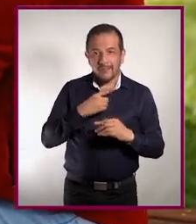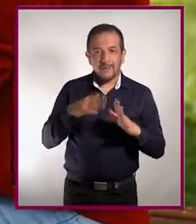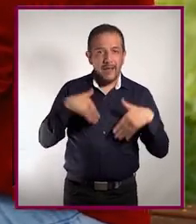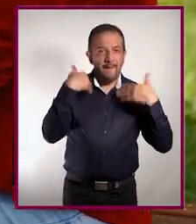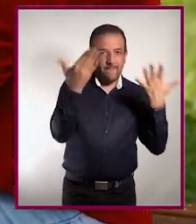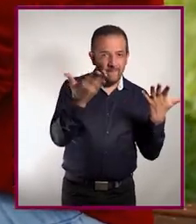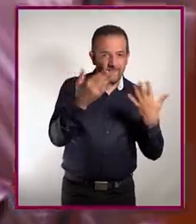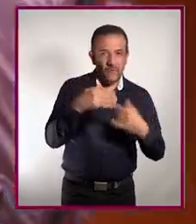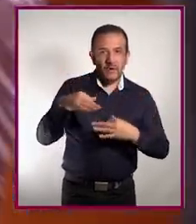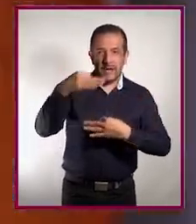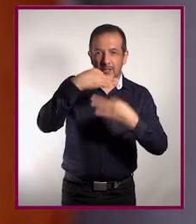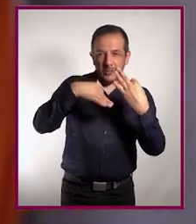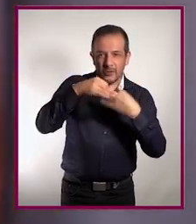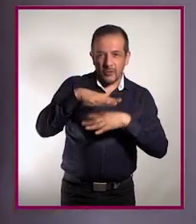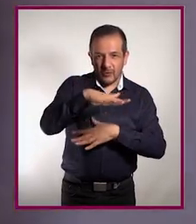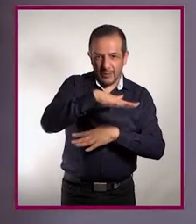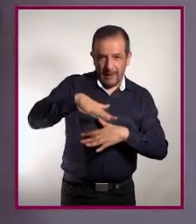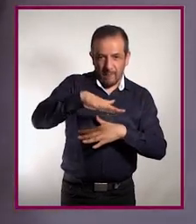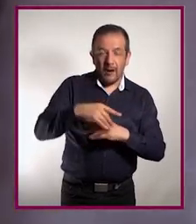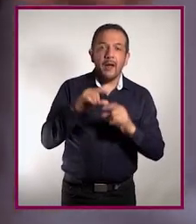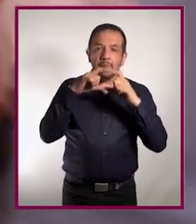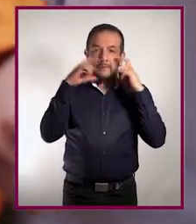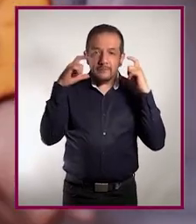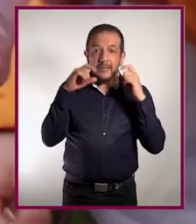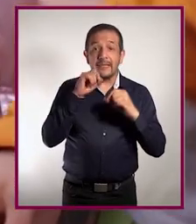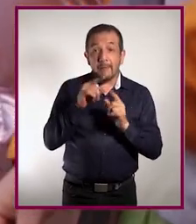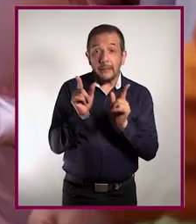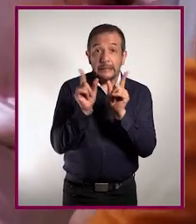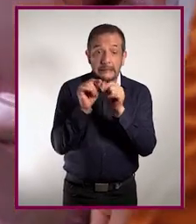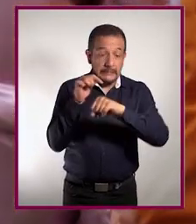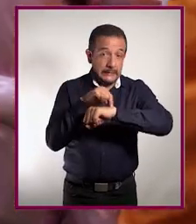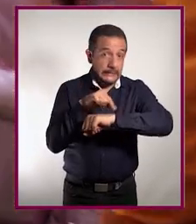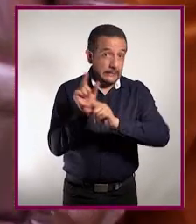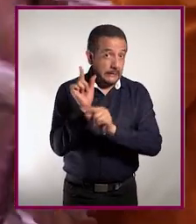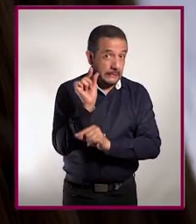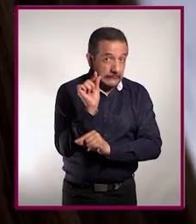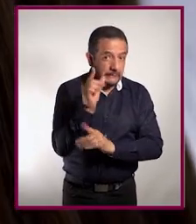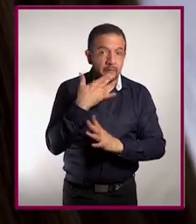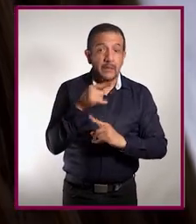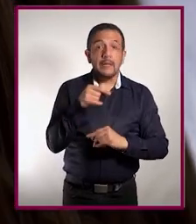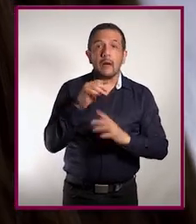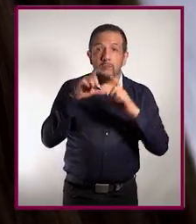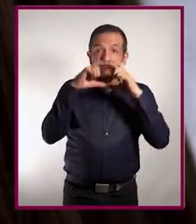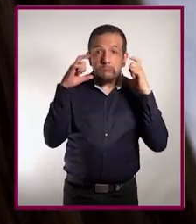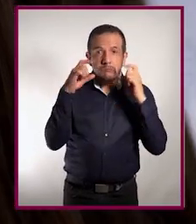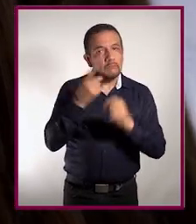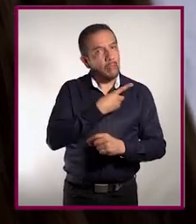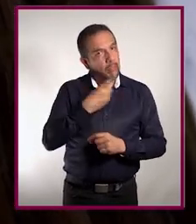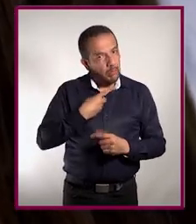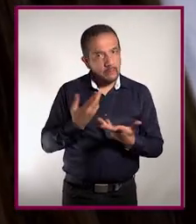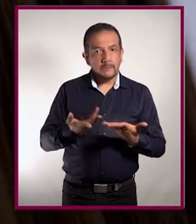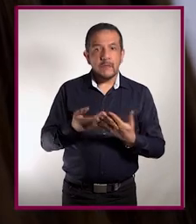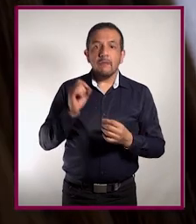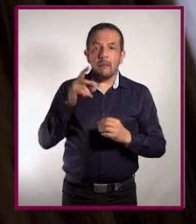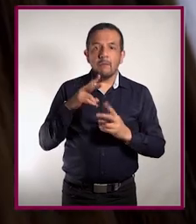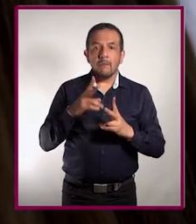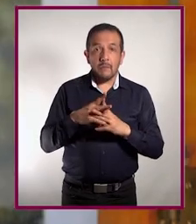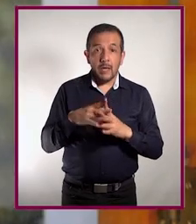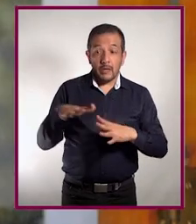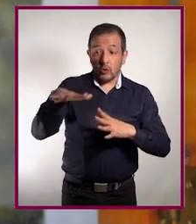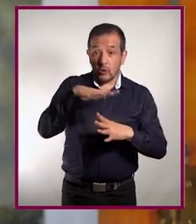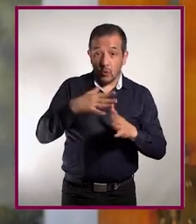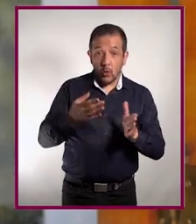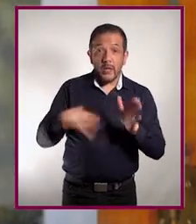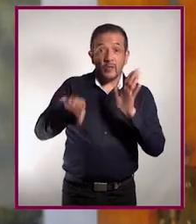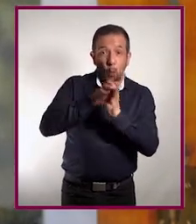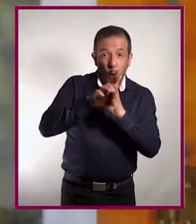en espacios abiertos, con cubrebocas y por tiempo breve. Uso de cubrebocas. Ventilar